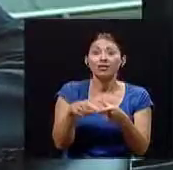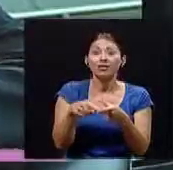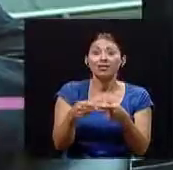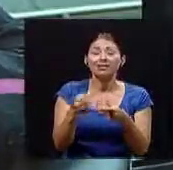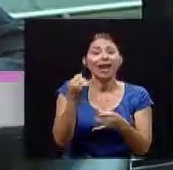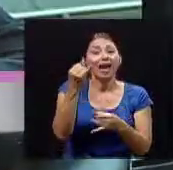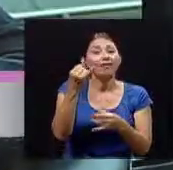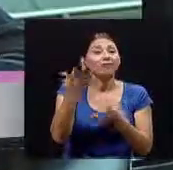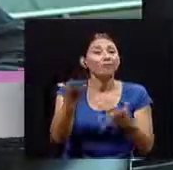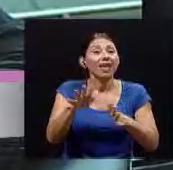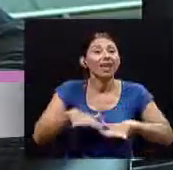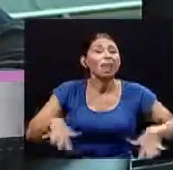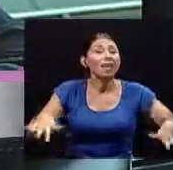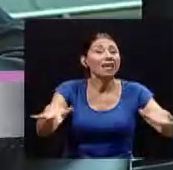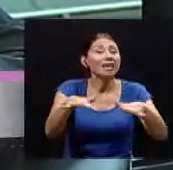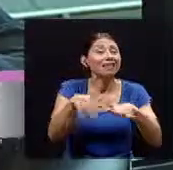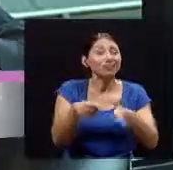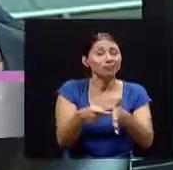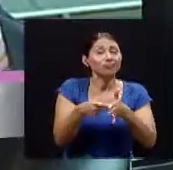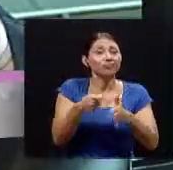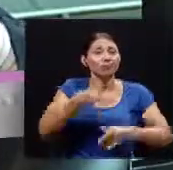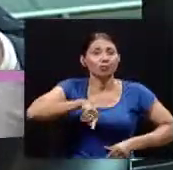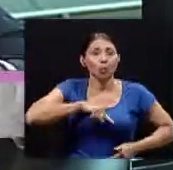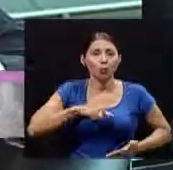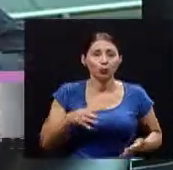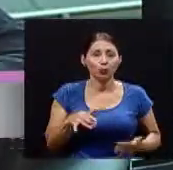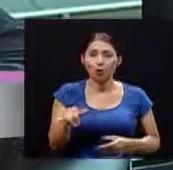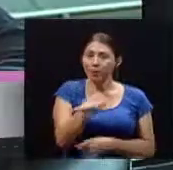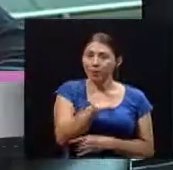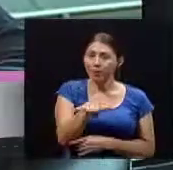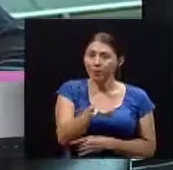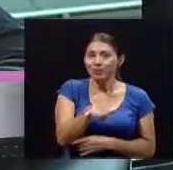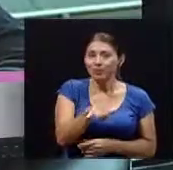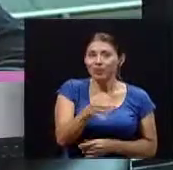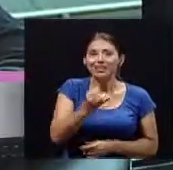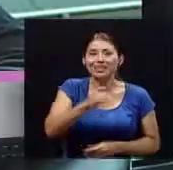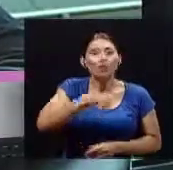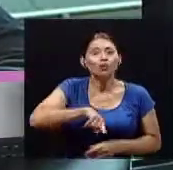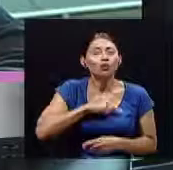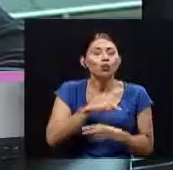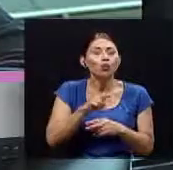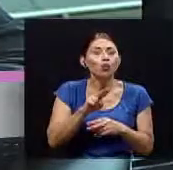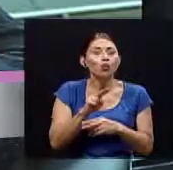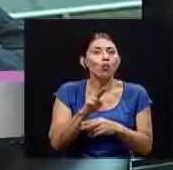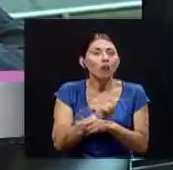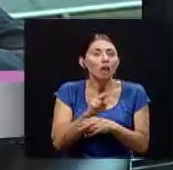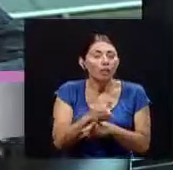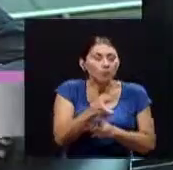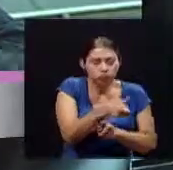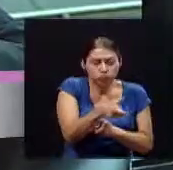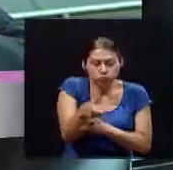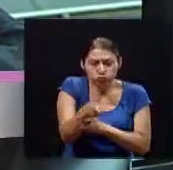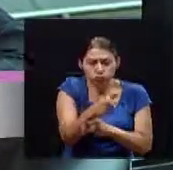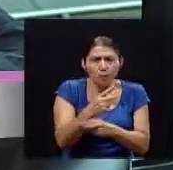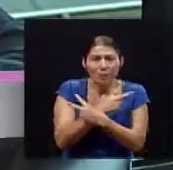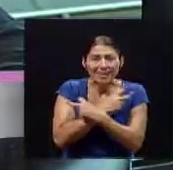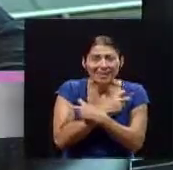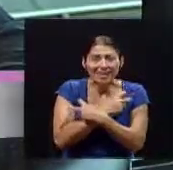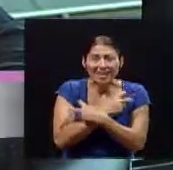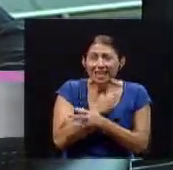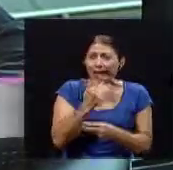el ambiente nos pasa a la factura lo mismo cuando aplicamos cantidades inadecuadas de pesticidas o las recolectas se hacen